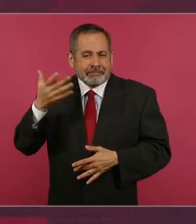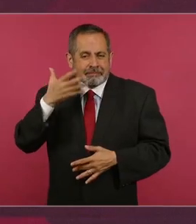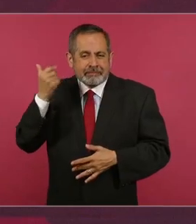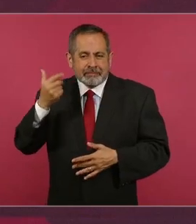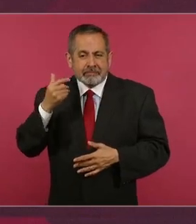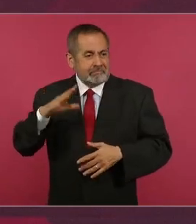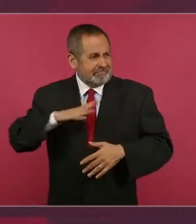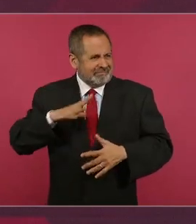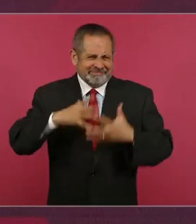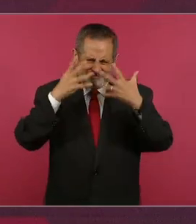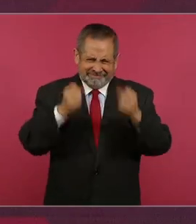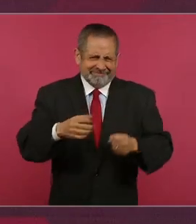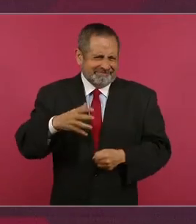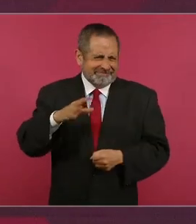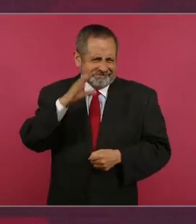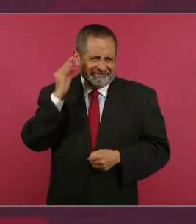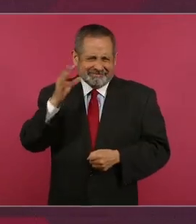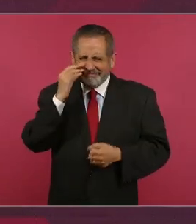Ah,